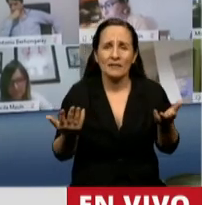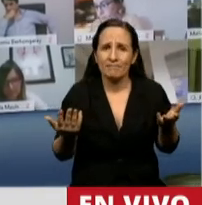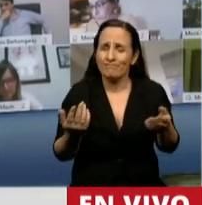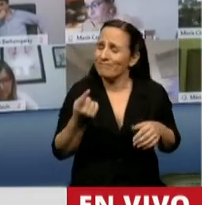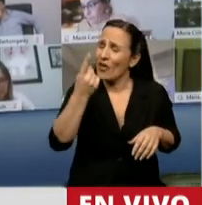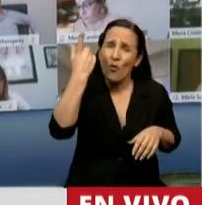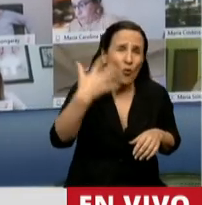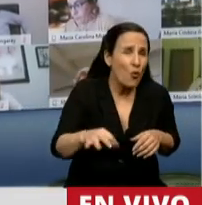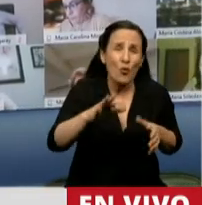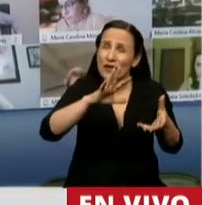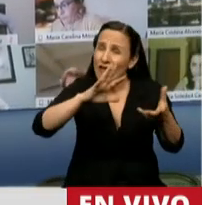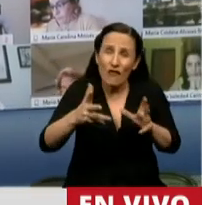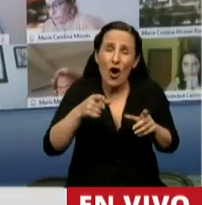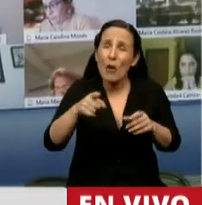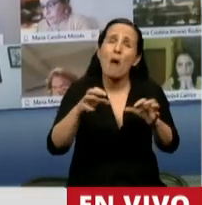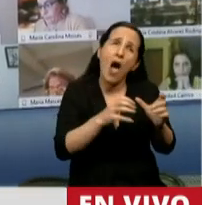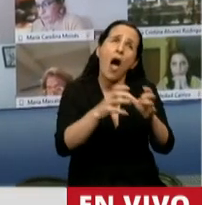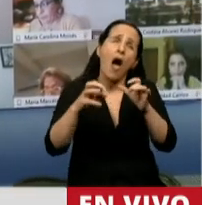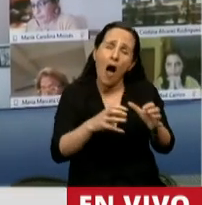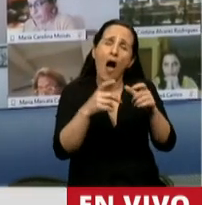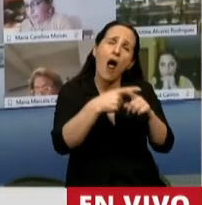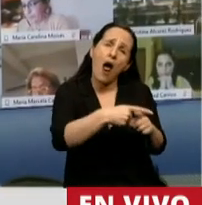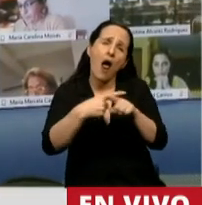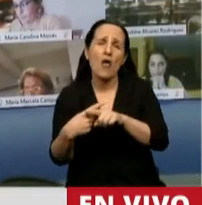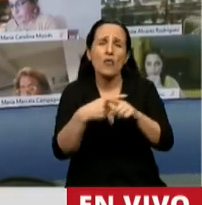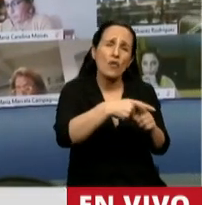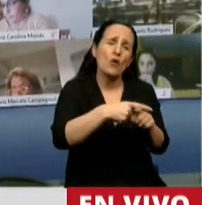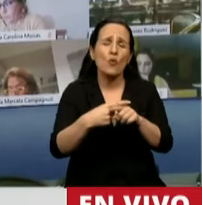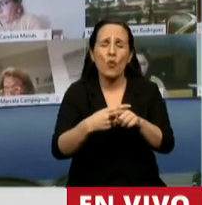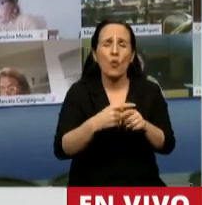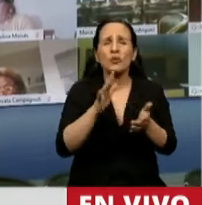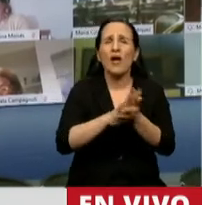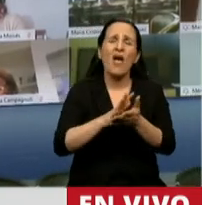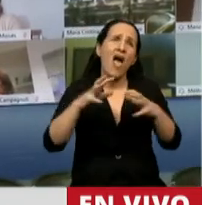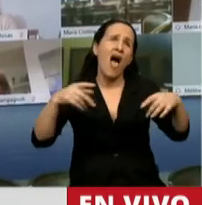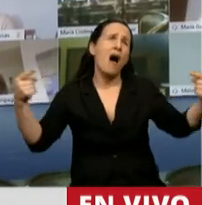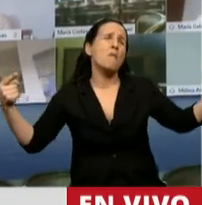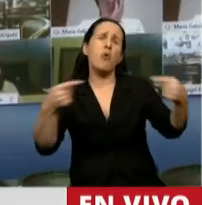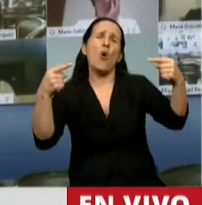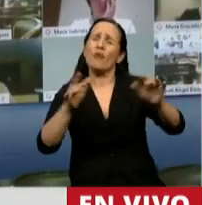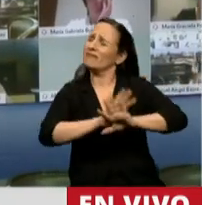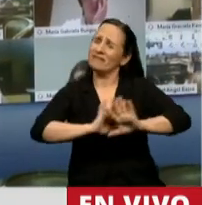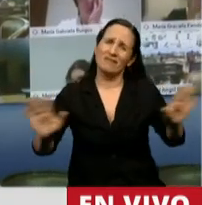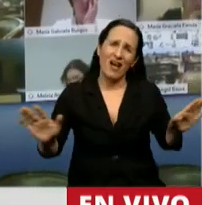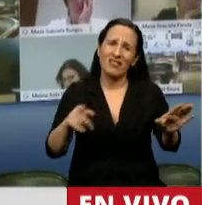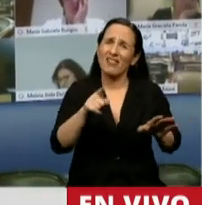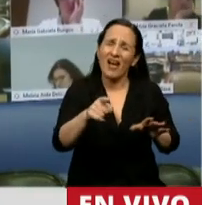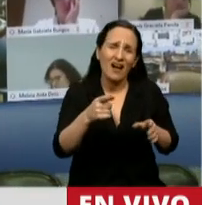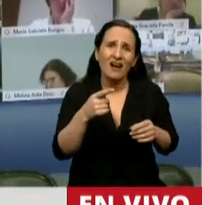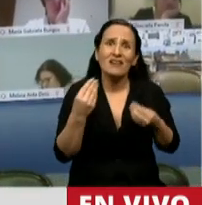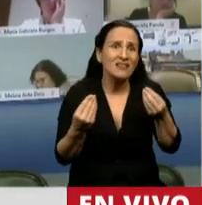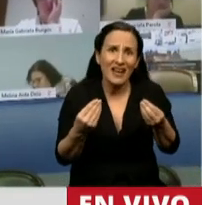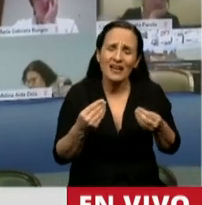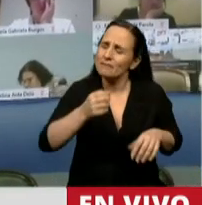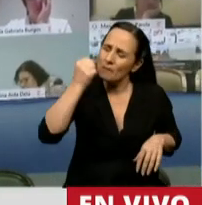de zanjar esta discusión de no entrar en una grieta ideológica sino trabajar sobre la verdad es